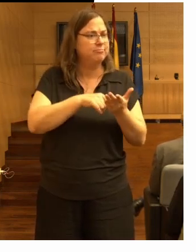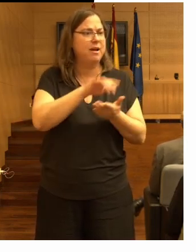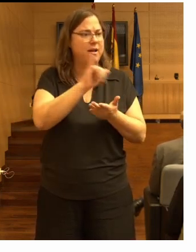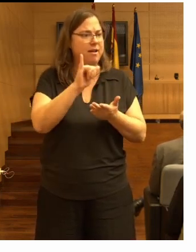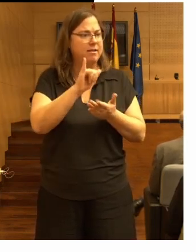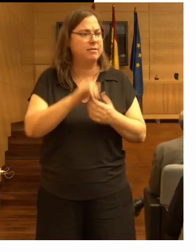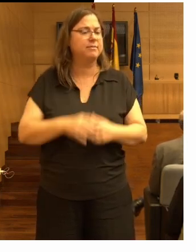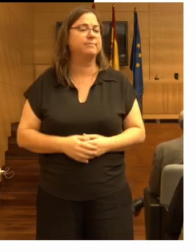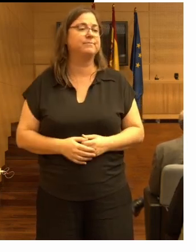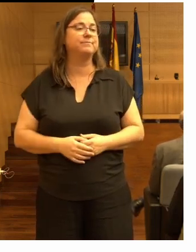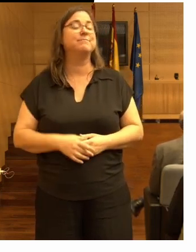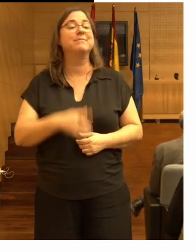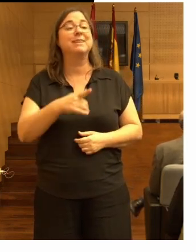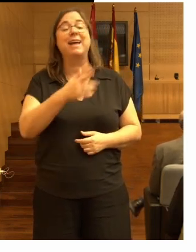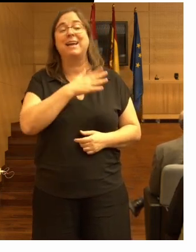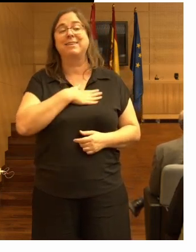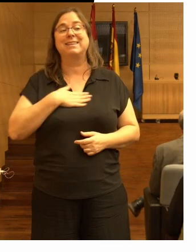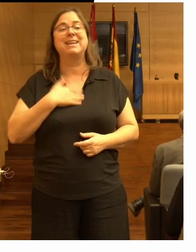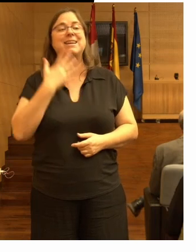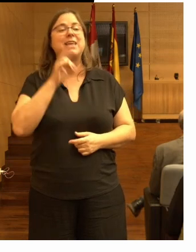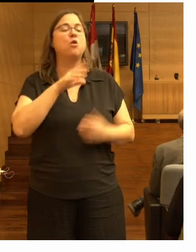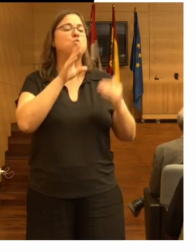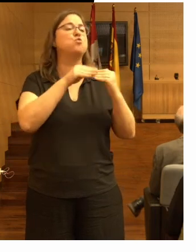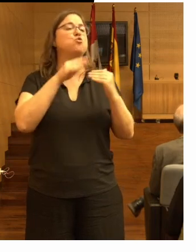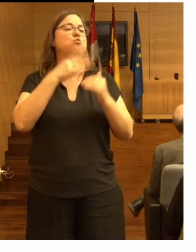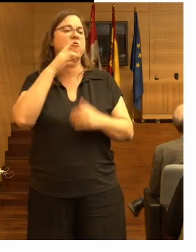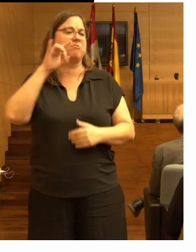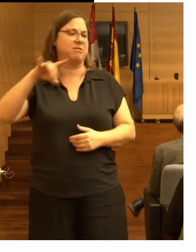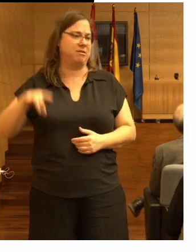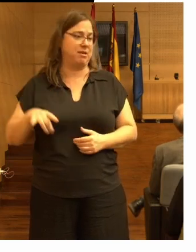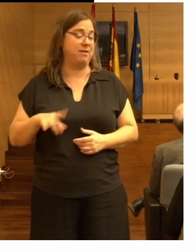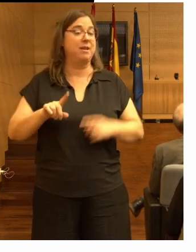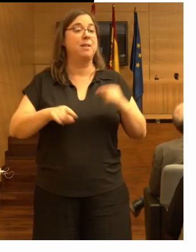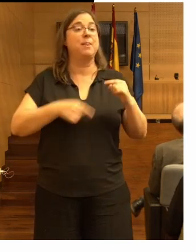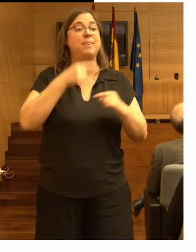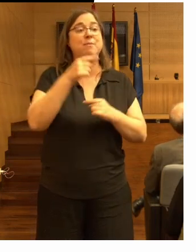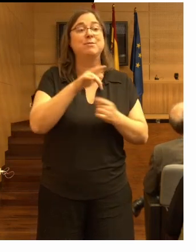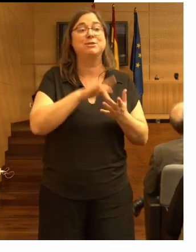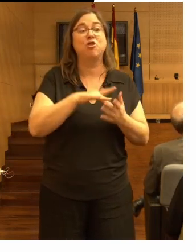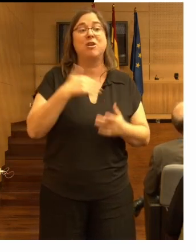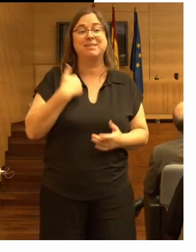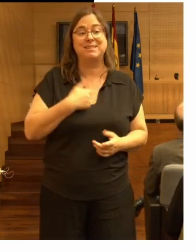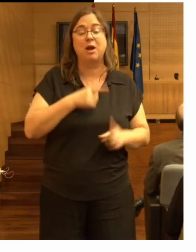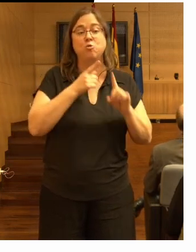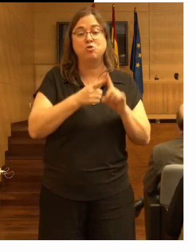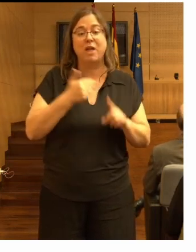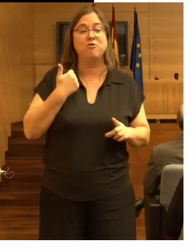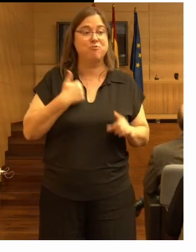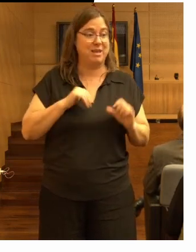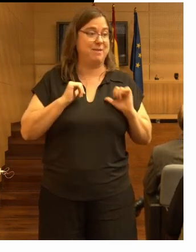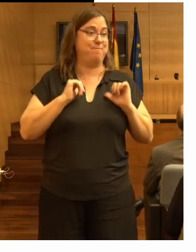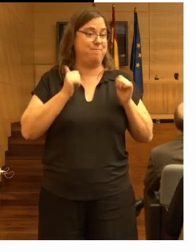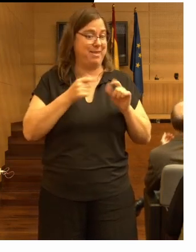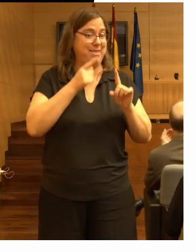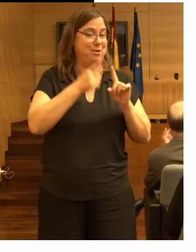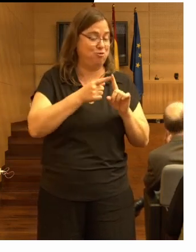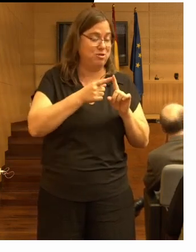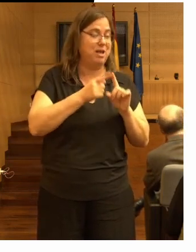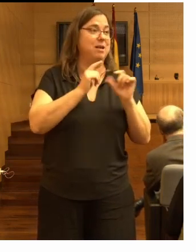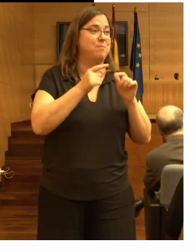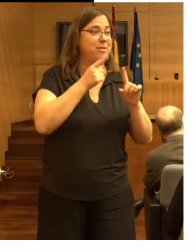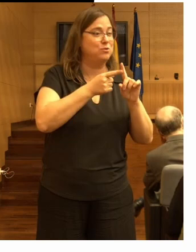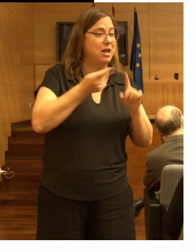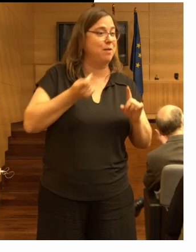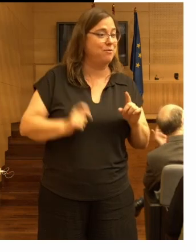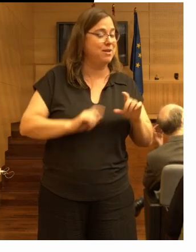que serían los siguientes usuarios después cuando ya lo han utilizado los primeros y ONGs y asociaciones